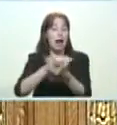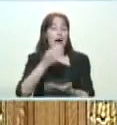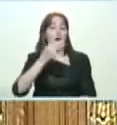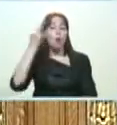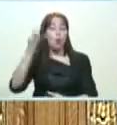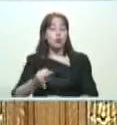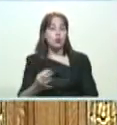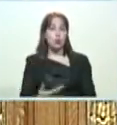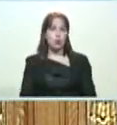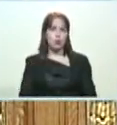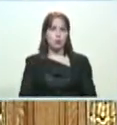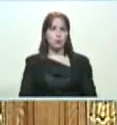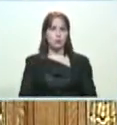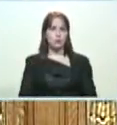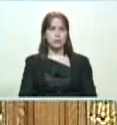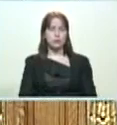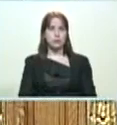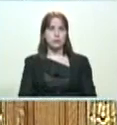¿Ah?